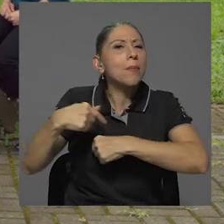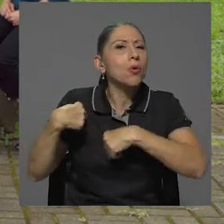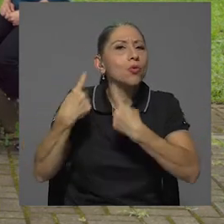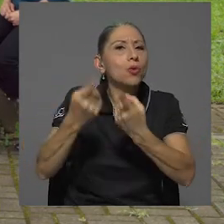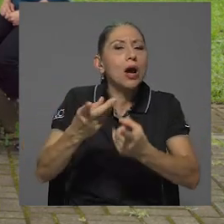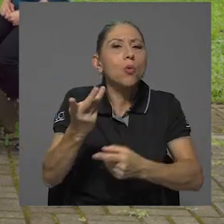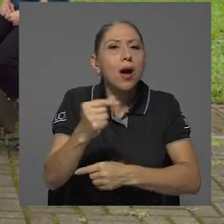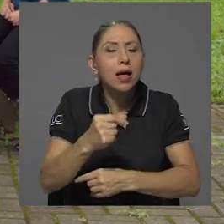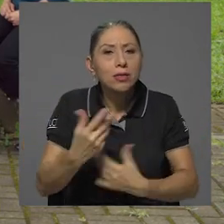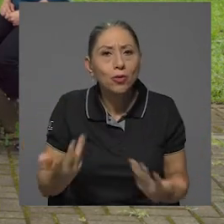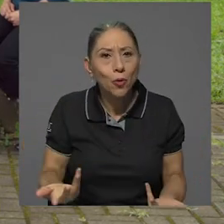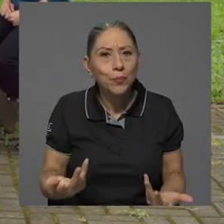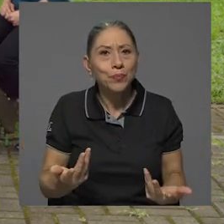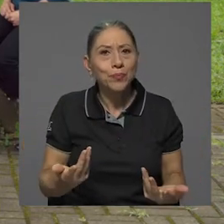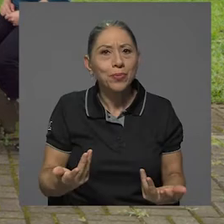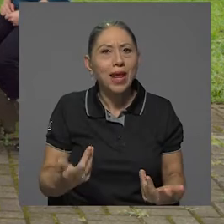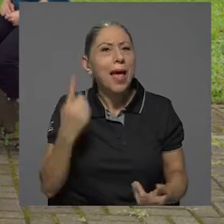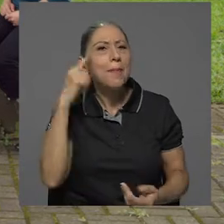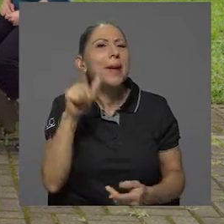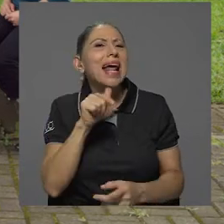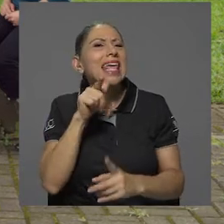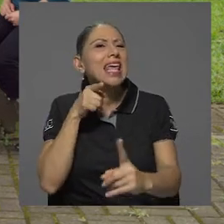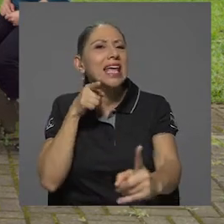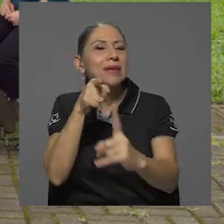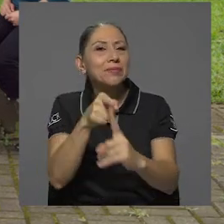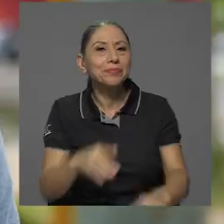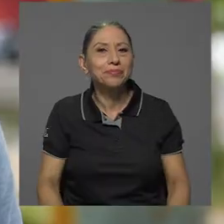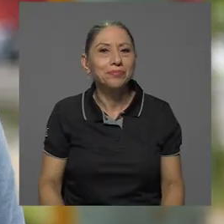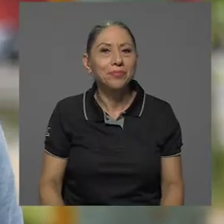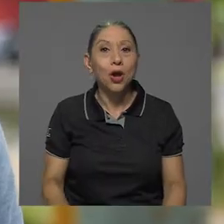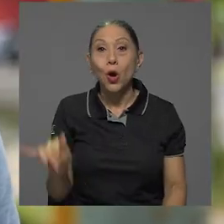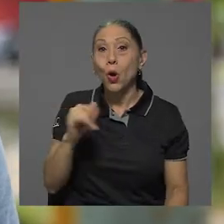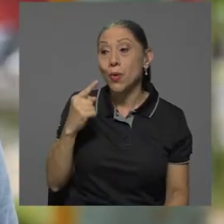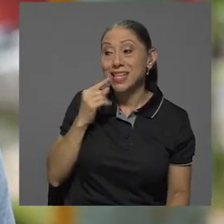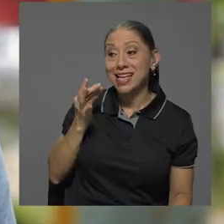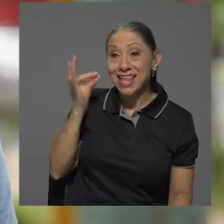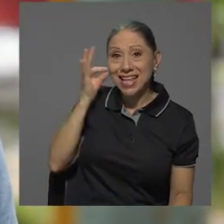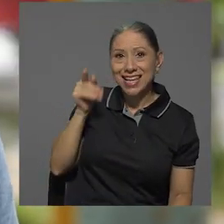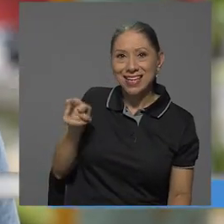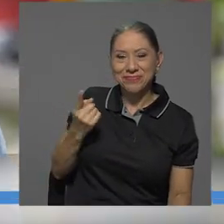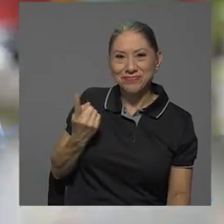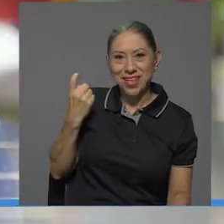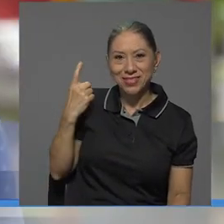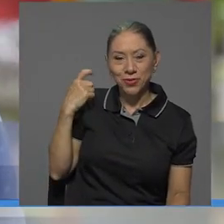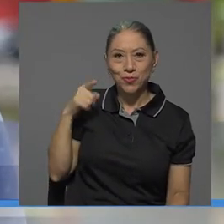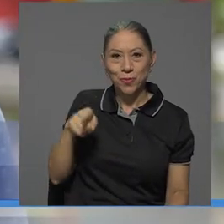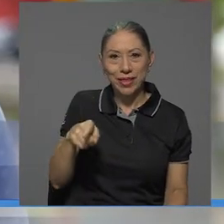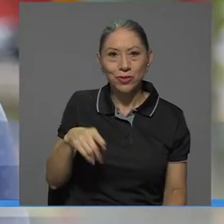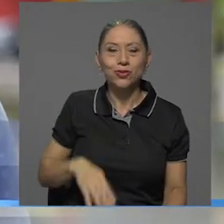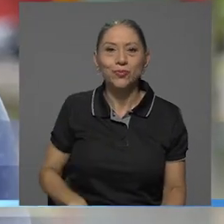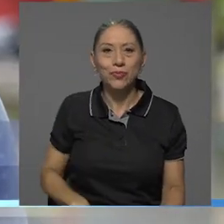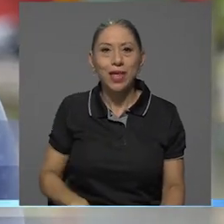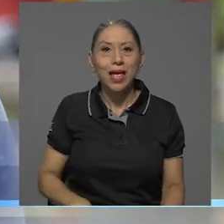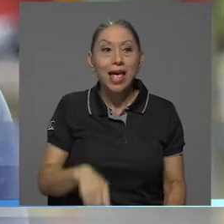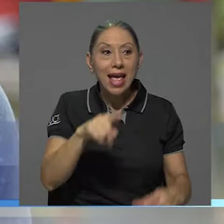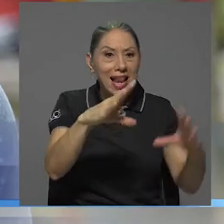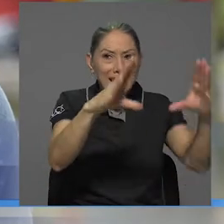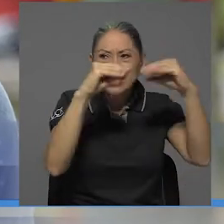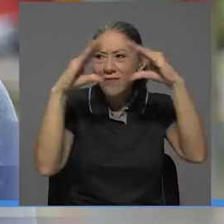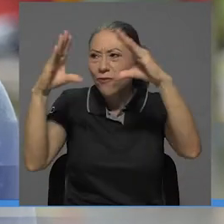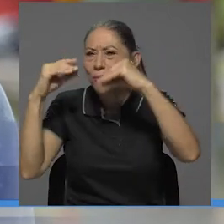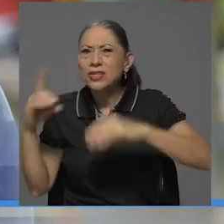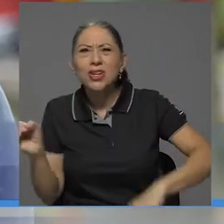¿Y a quién va dirigido? Bueno, muy bien lo decía Edelina hace unos momentos, las